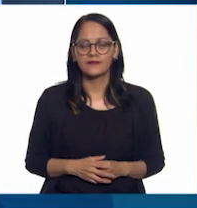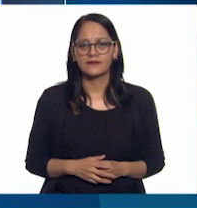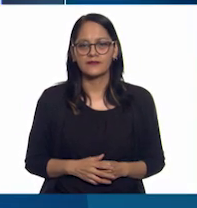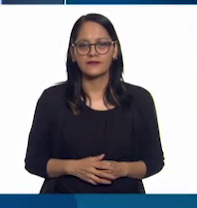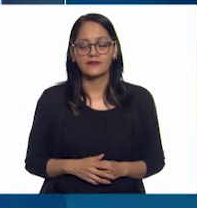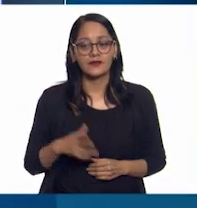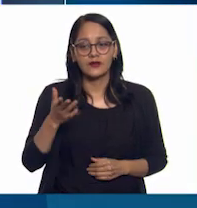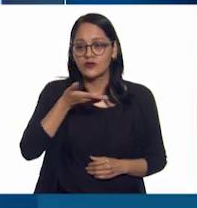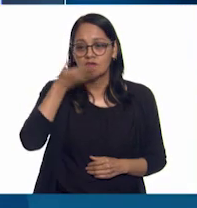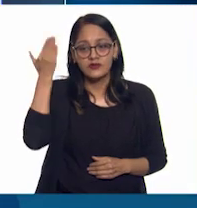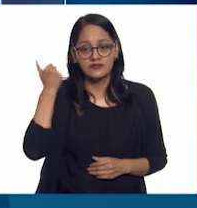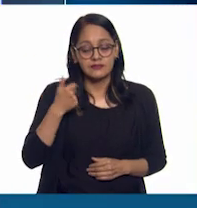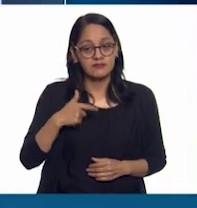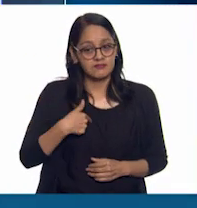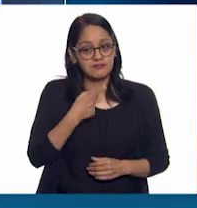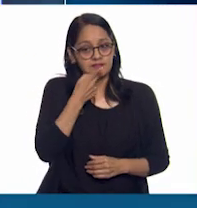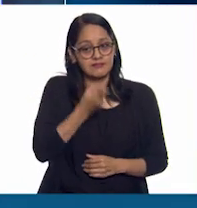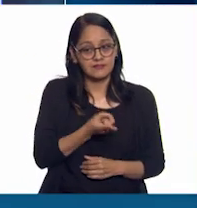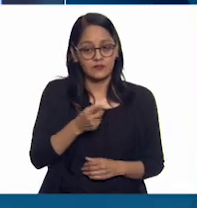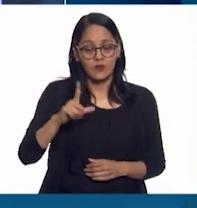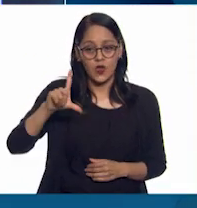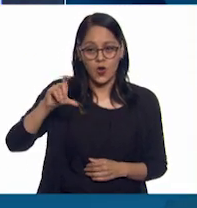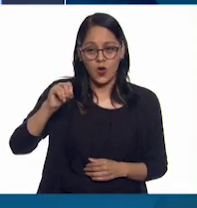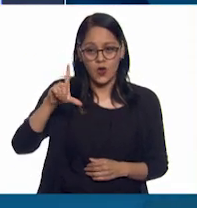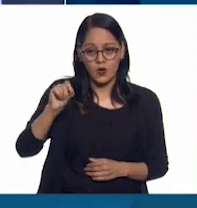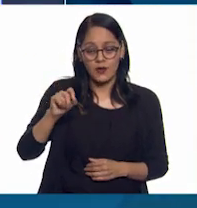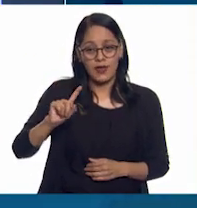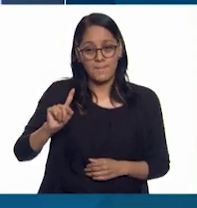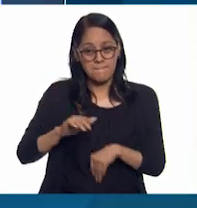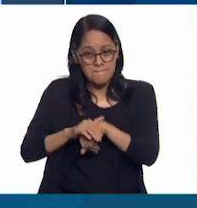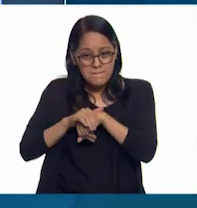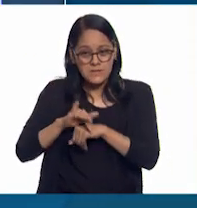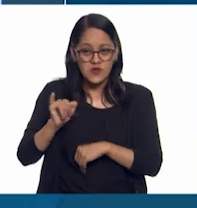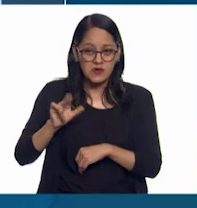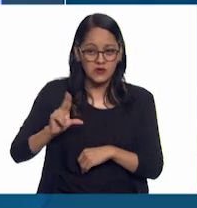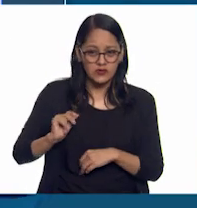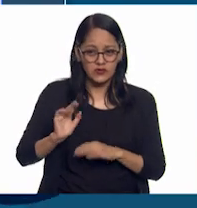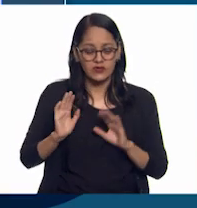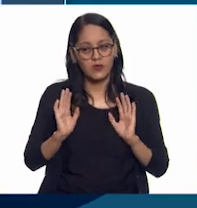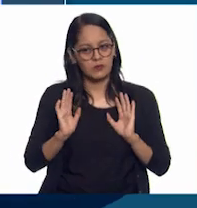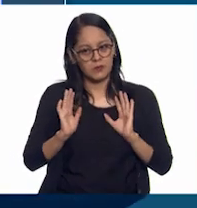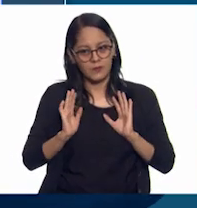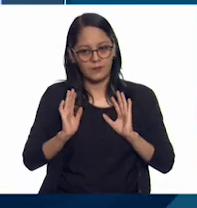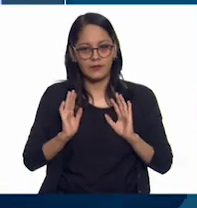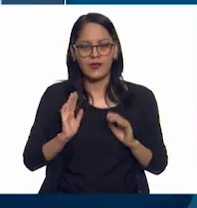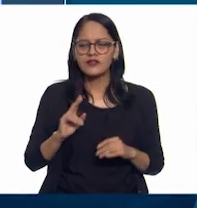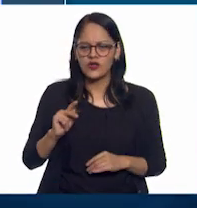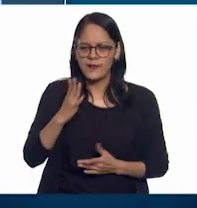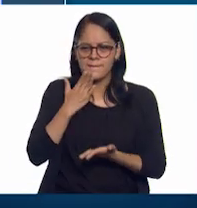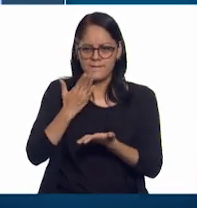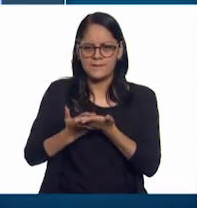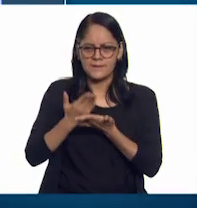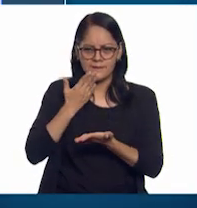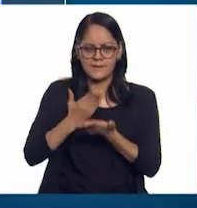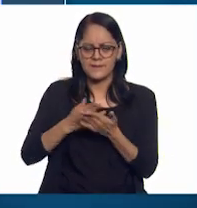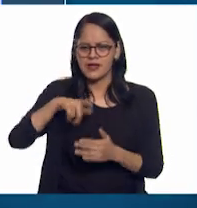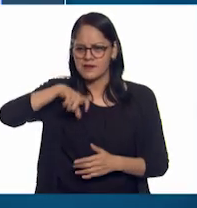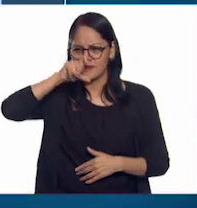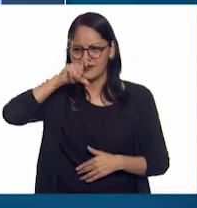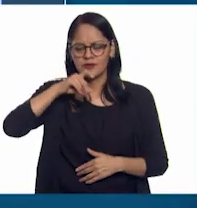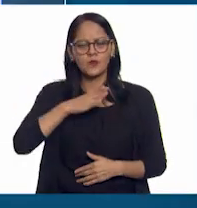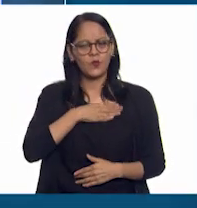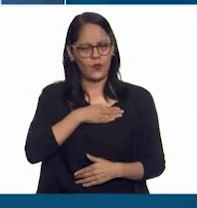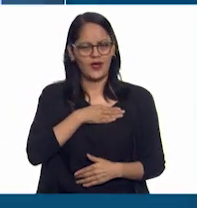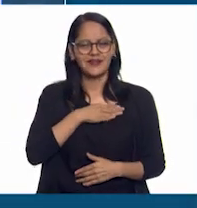No sé si diría que Lolo es mi amigo, o sea, no me malentiendan. Me cae muy bien, es una muy buena persona y,